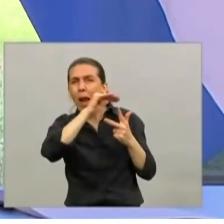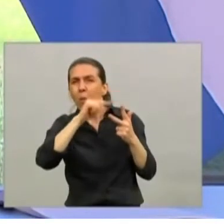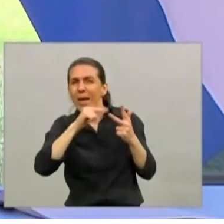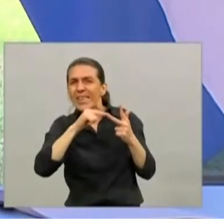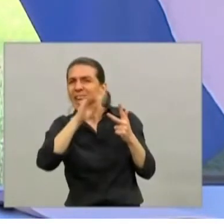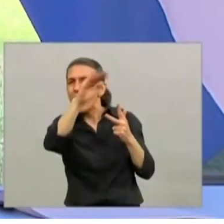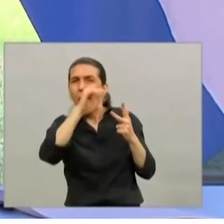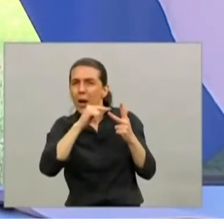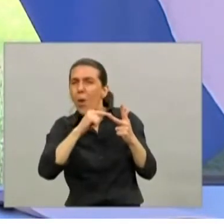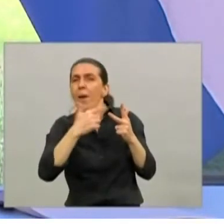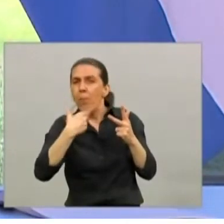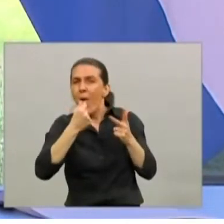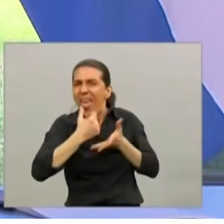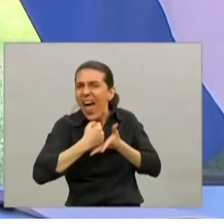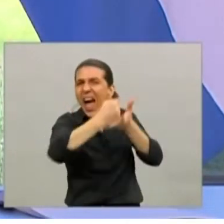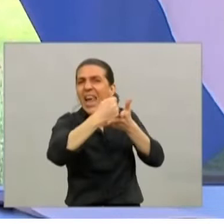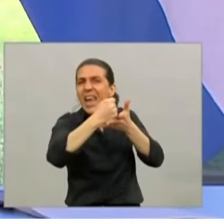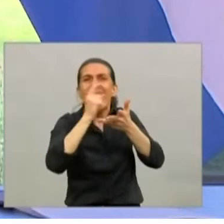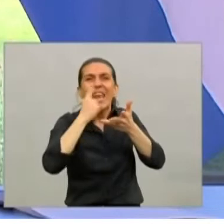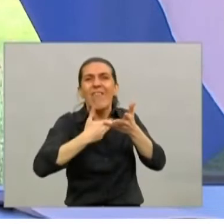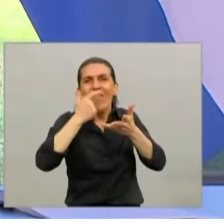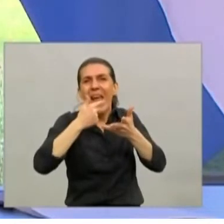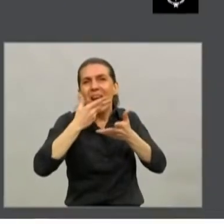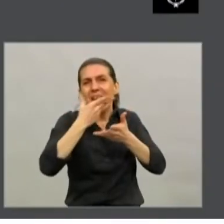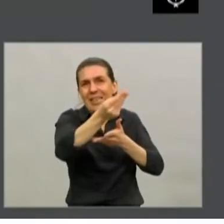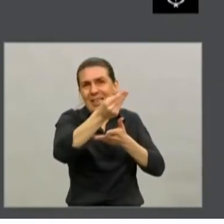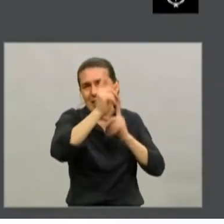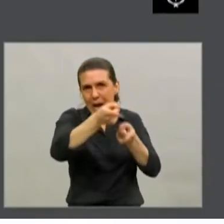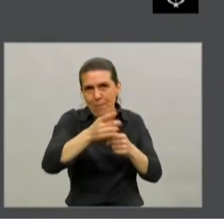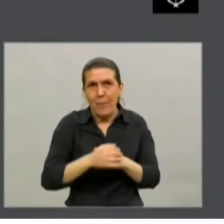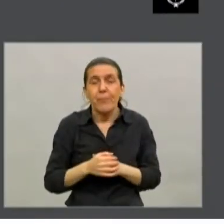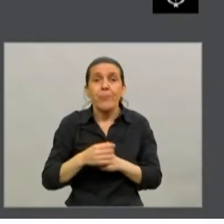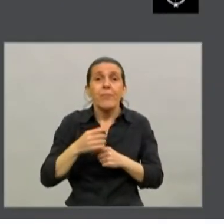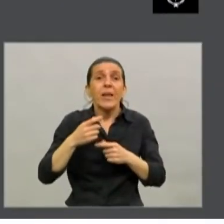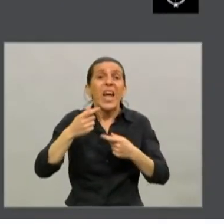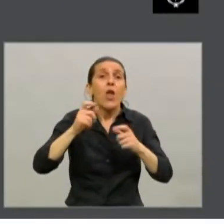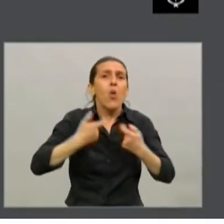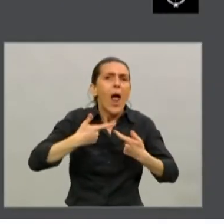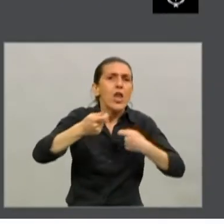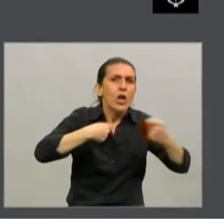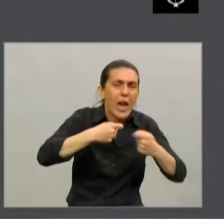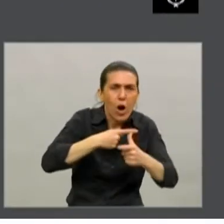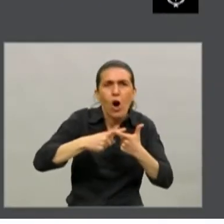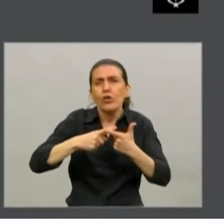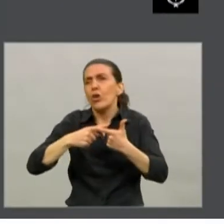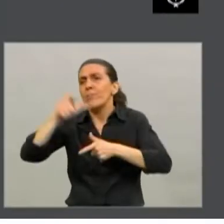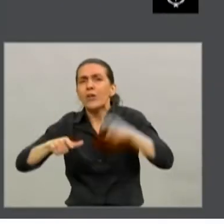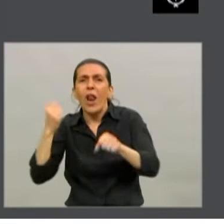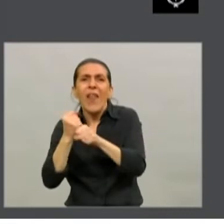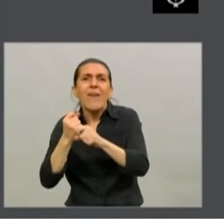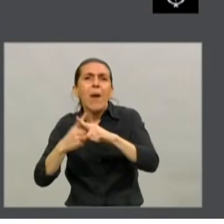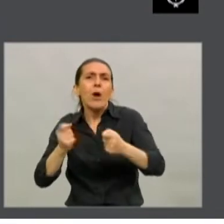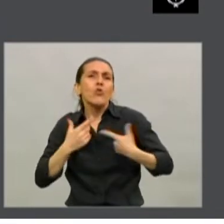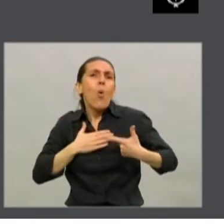proponiendo para el área metropolitana de Buenos Aires. Los comerciantes, los profesionales independientes, quiero